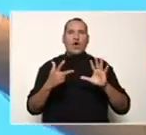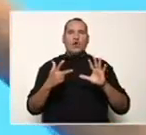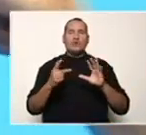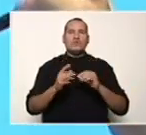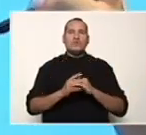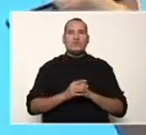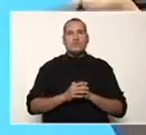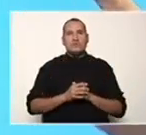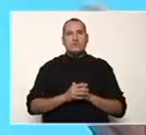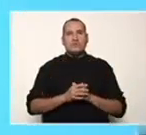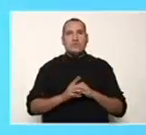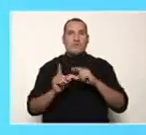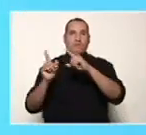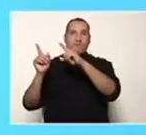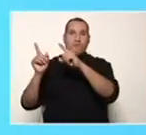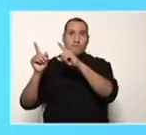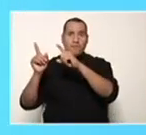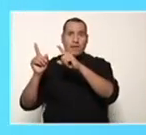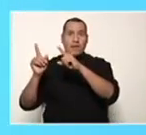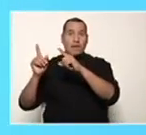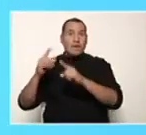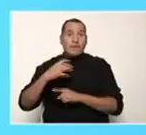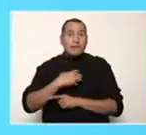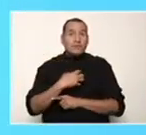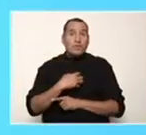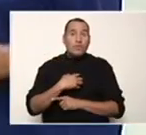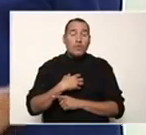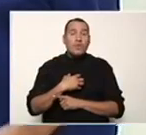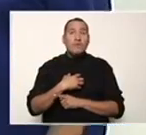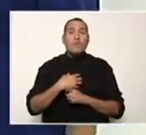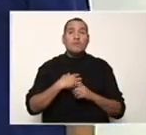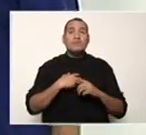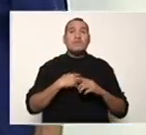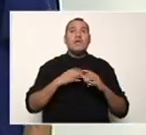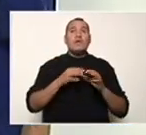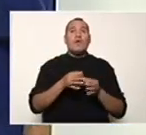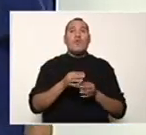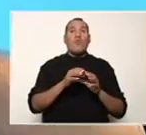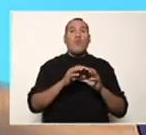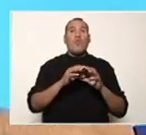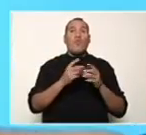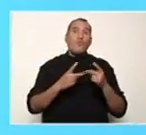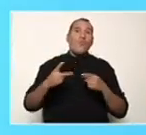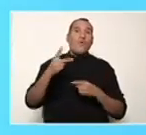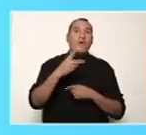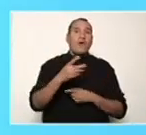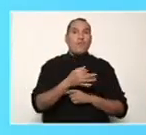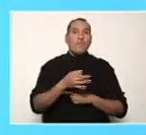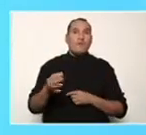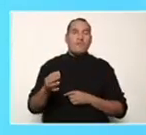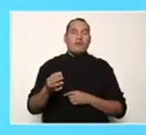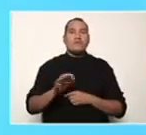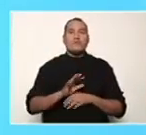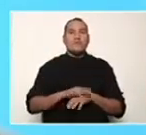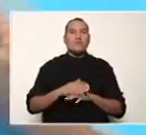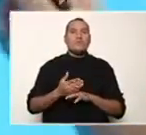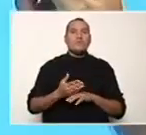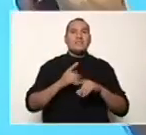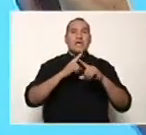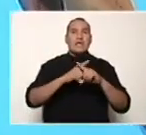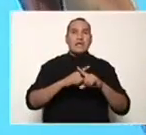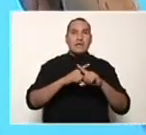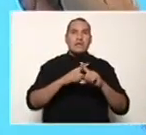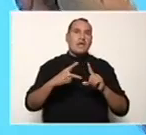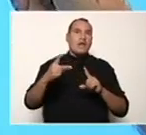Este trinomio no lo podemos hacer por el trinomio cuadrado perfecto, porque nos damos cuenta que este es el cuadrado de